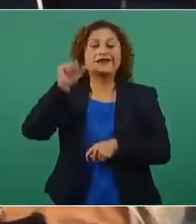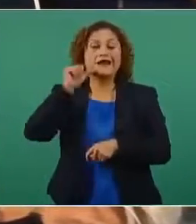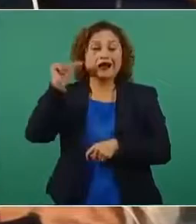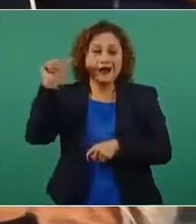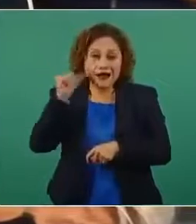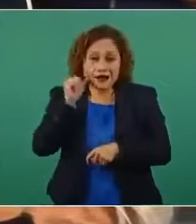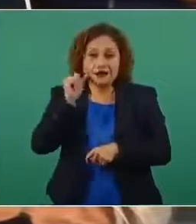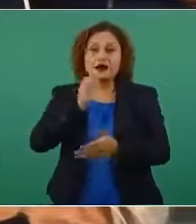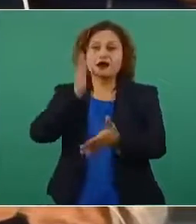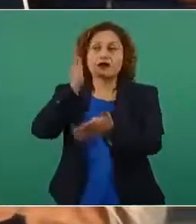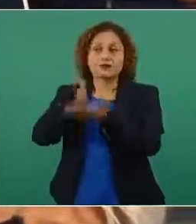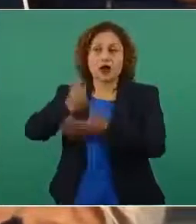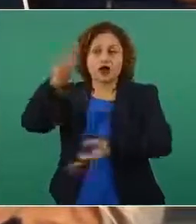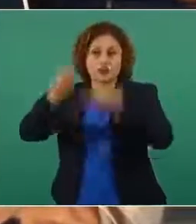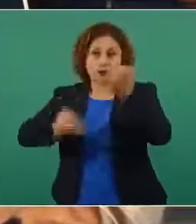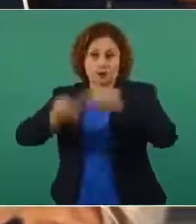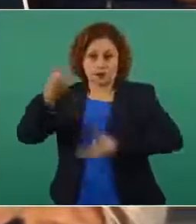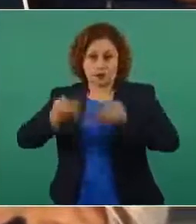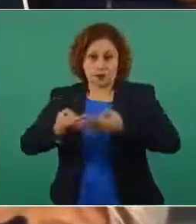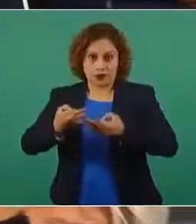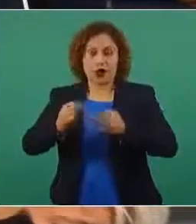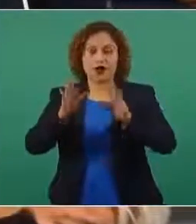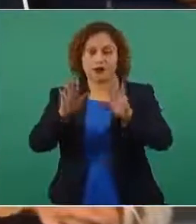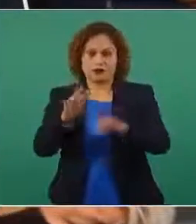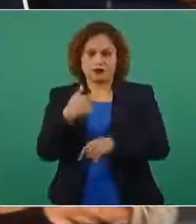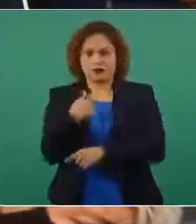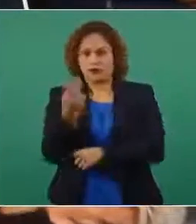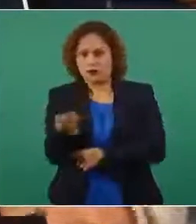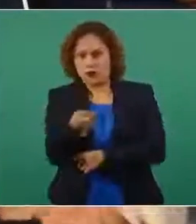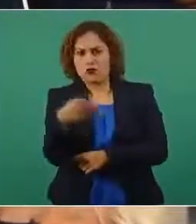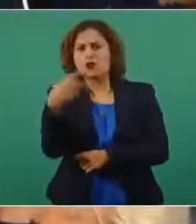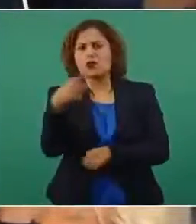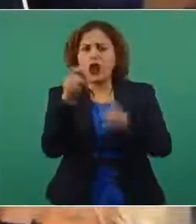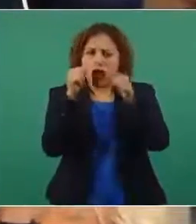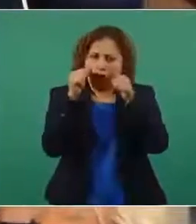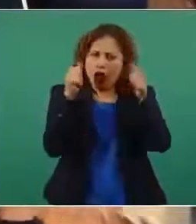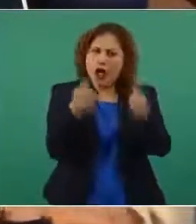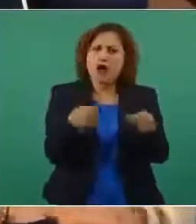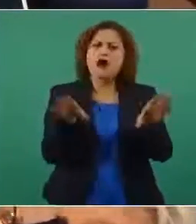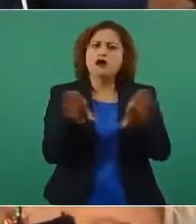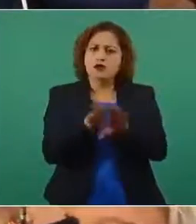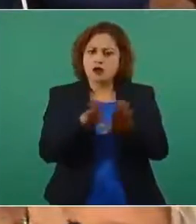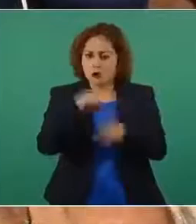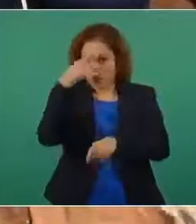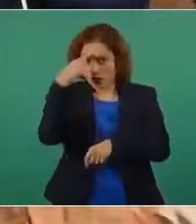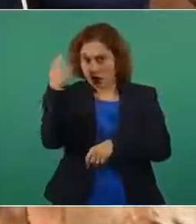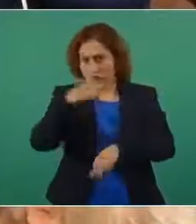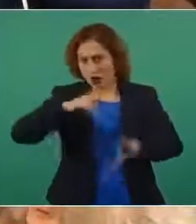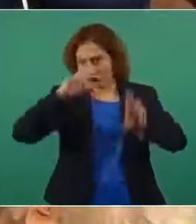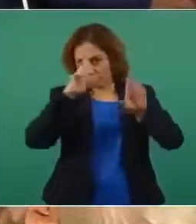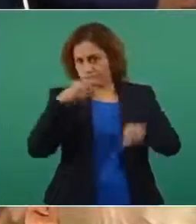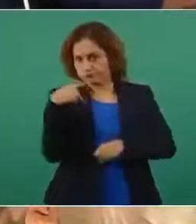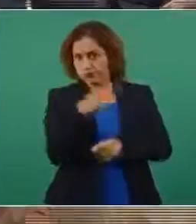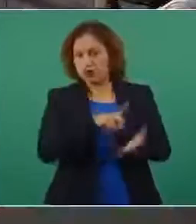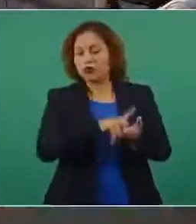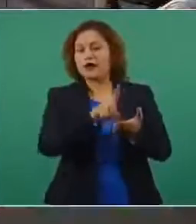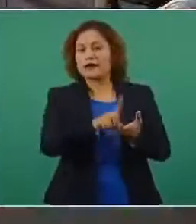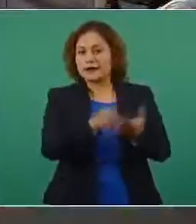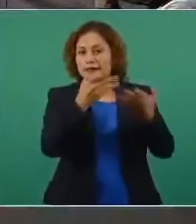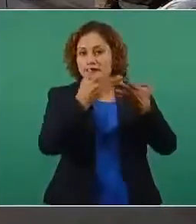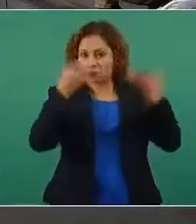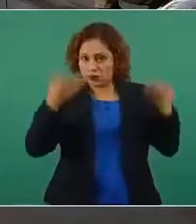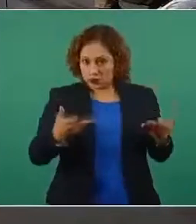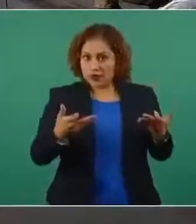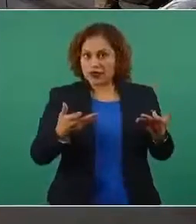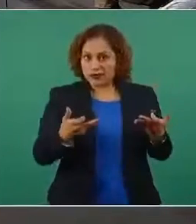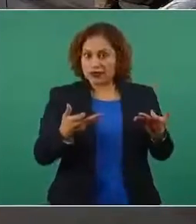pero hay también presidente la pregunta es esa cuál va a ser la acción de usted para que se les restituyan estos sus